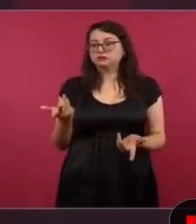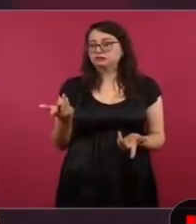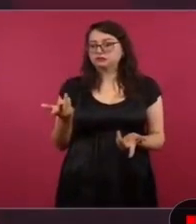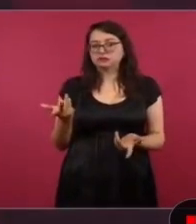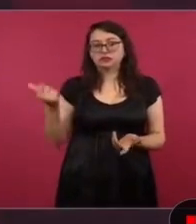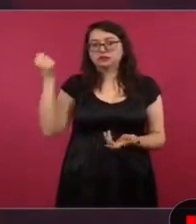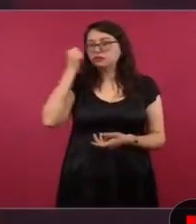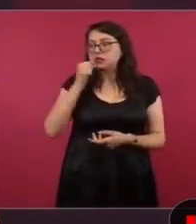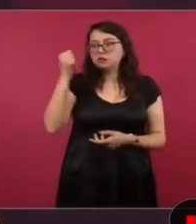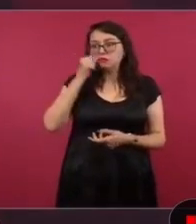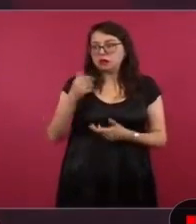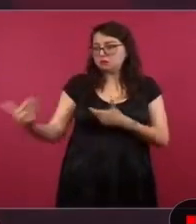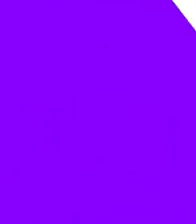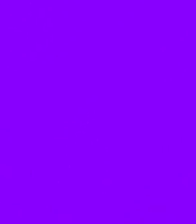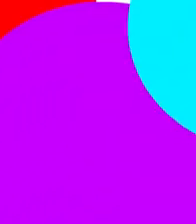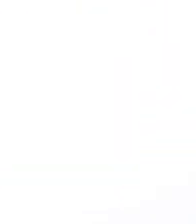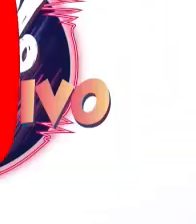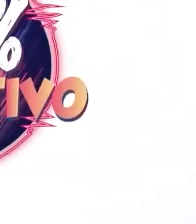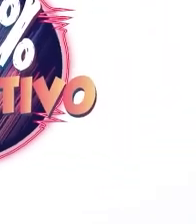todo el continente.